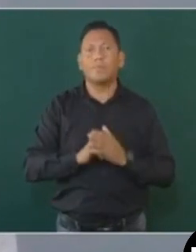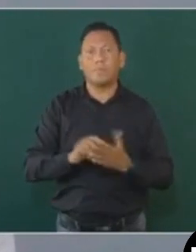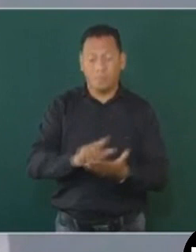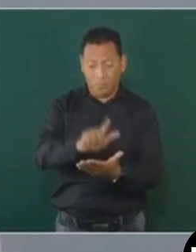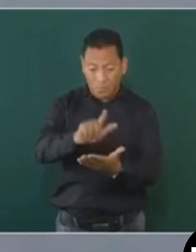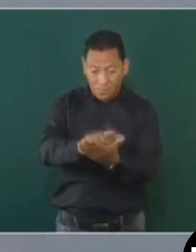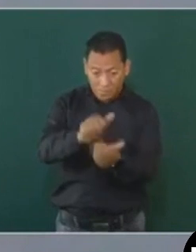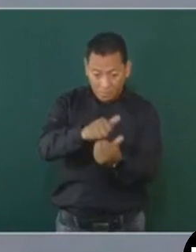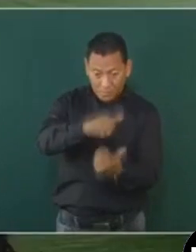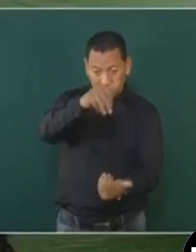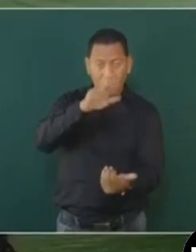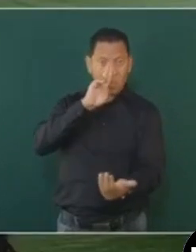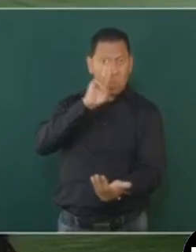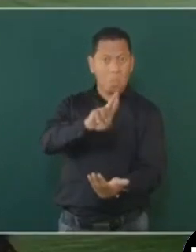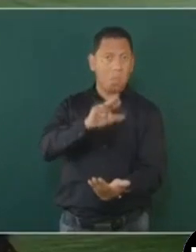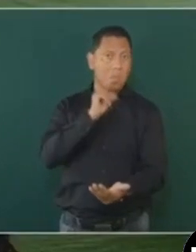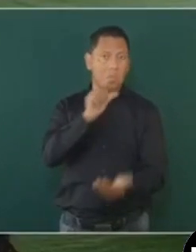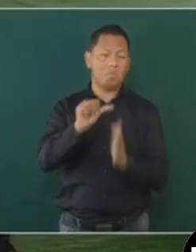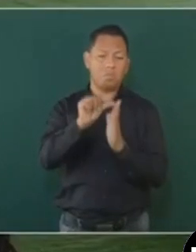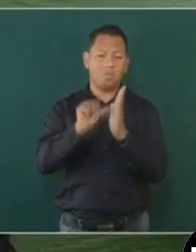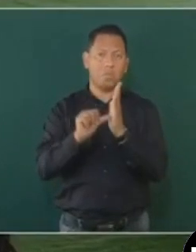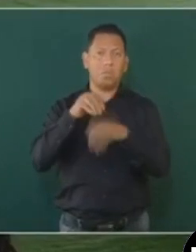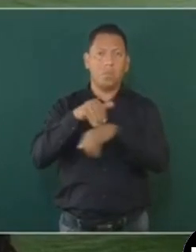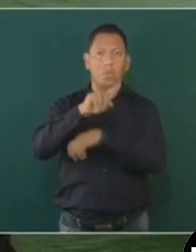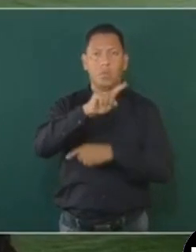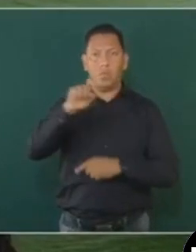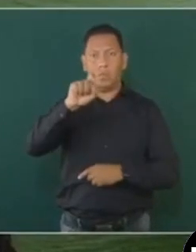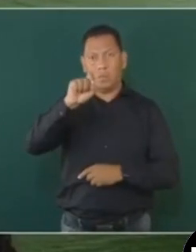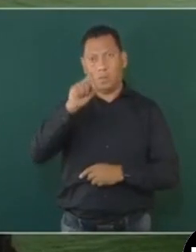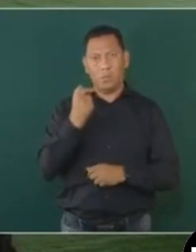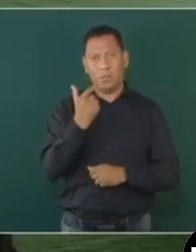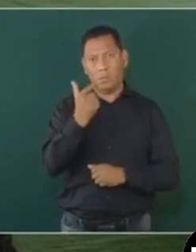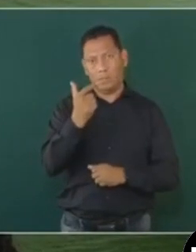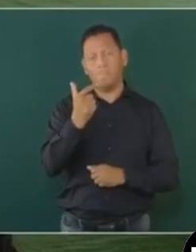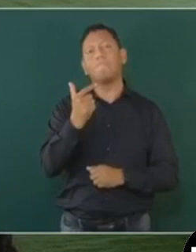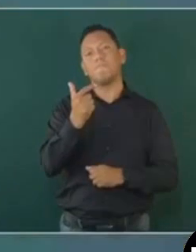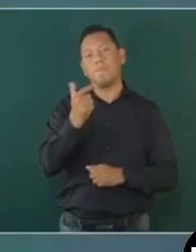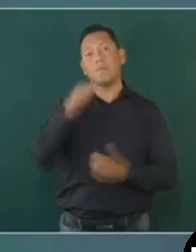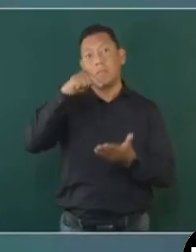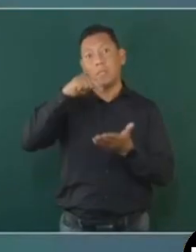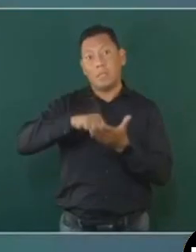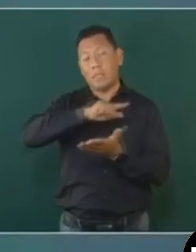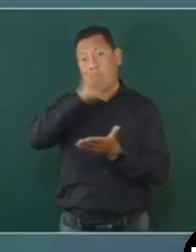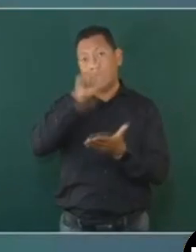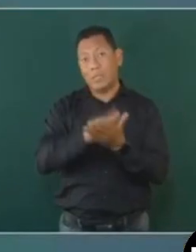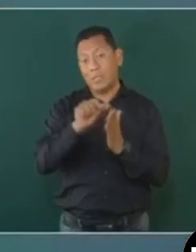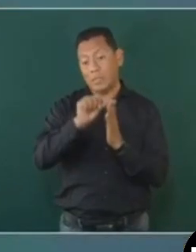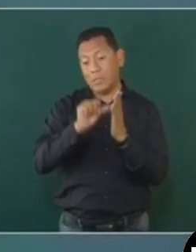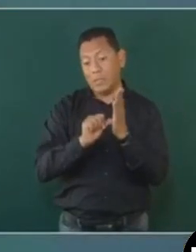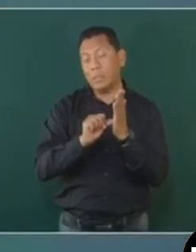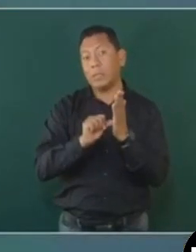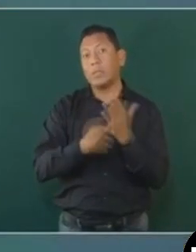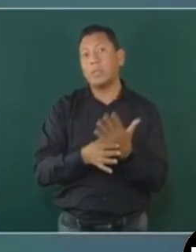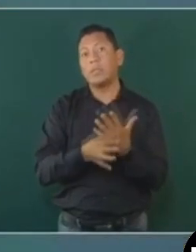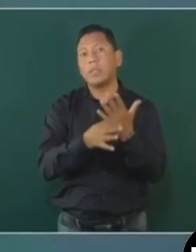Constitución. el artículo 127, que establece que